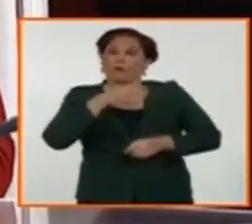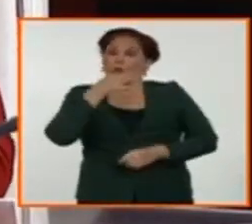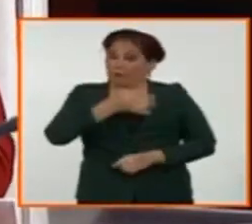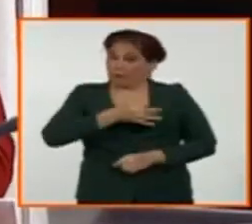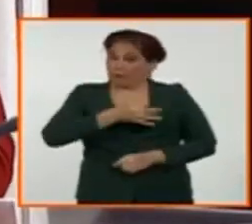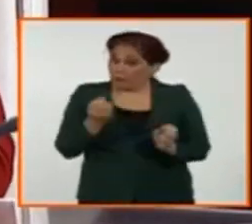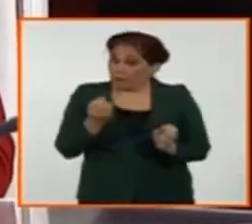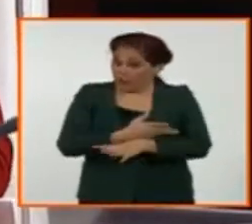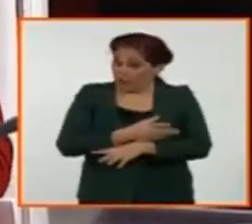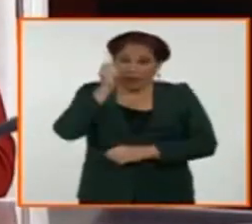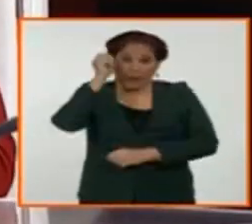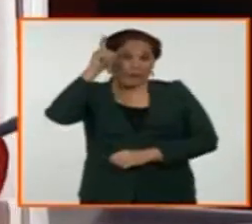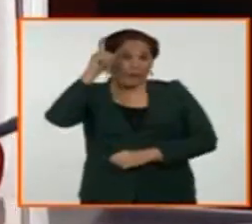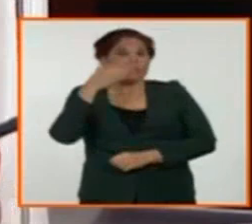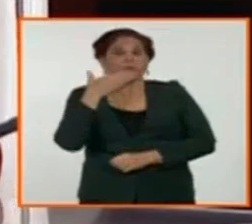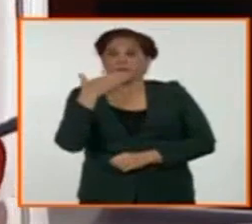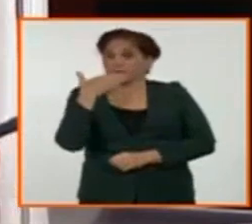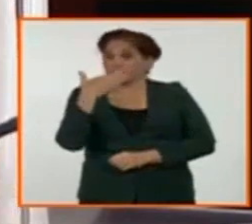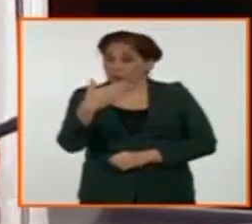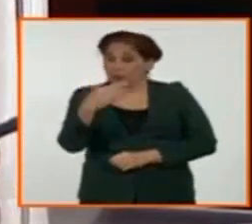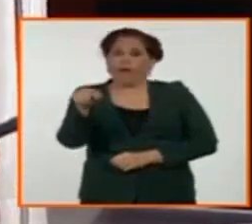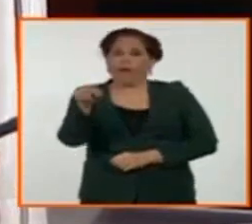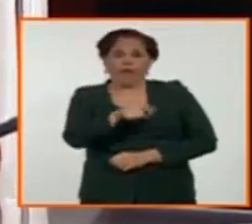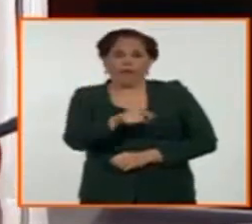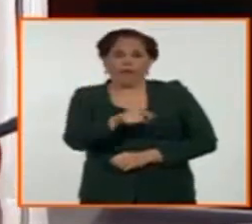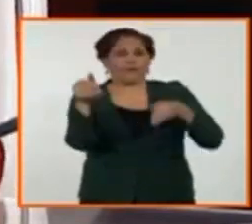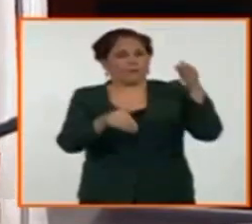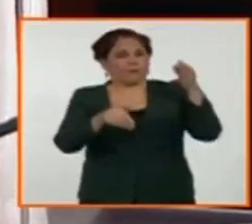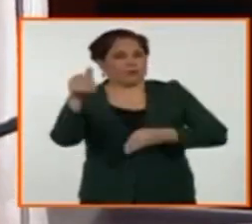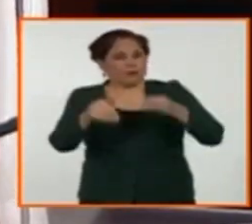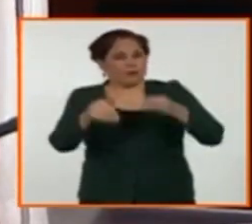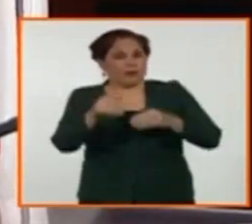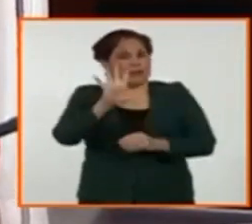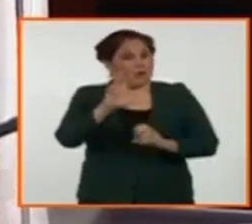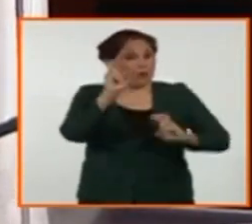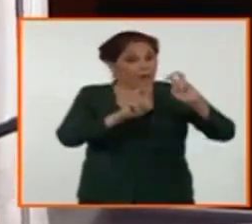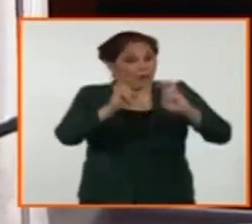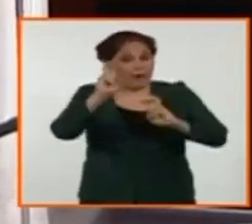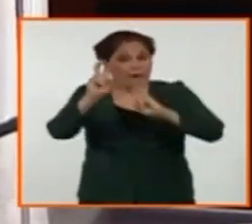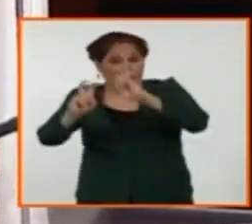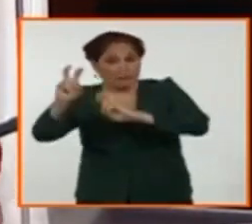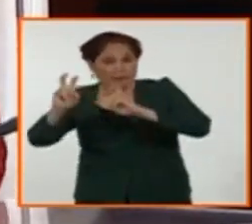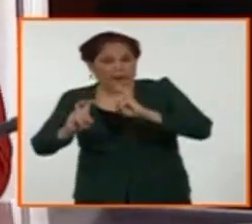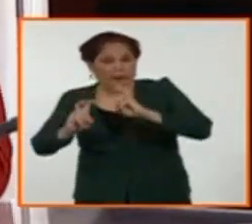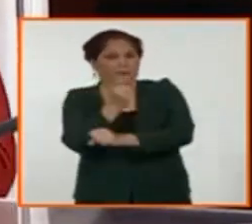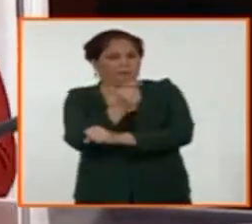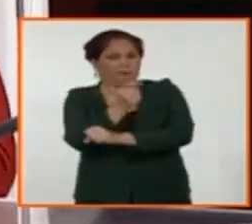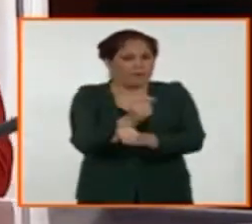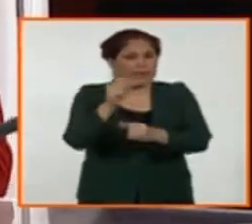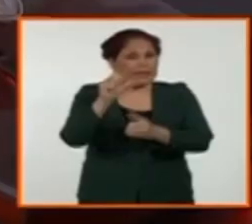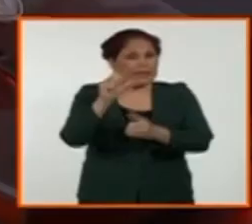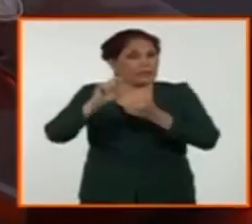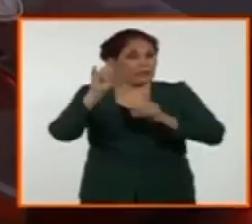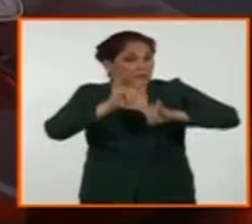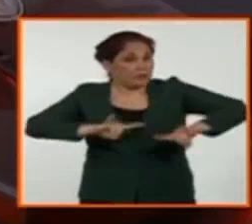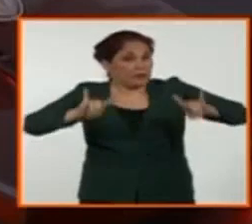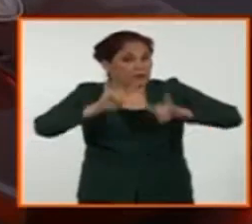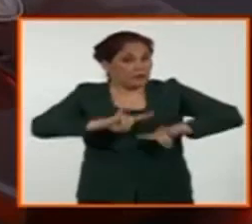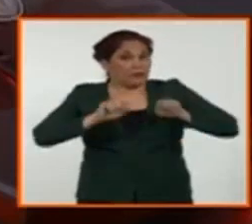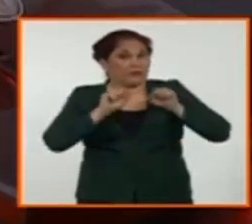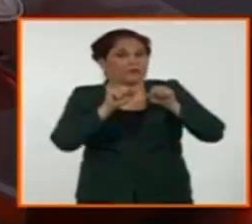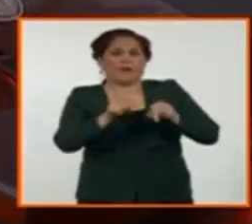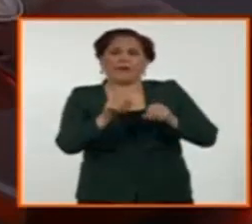una experiencia muy interesante donde estuvimos convergiendo en cinco talleres, tanto las personas del Centro de Investigación y las universidades, las personas